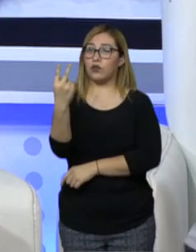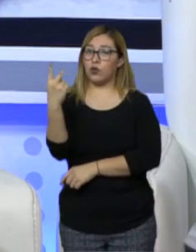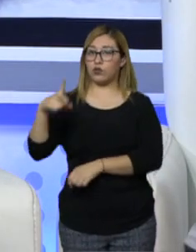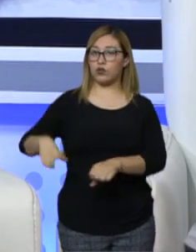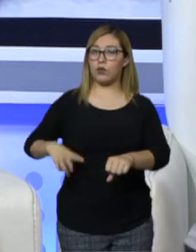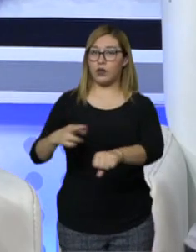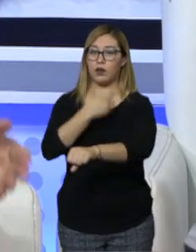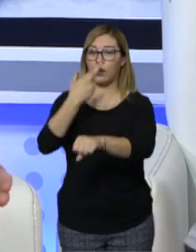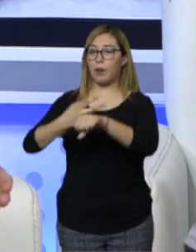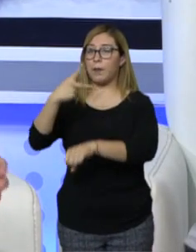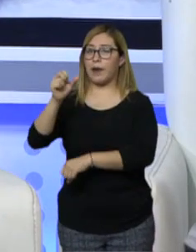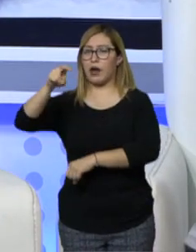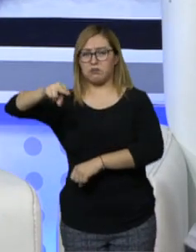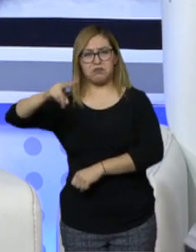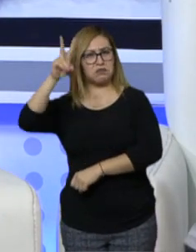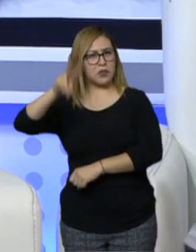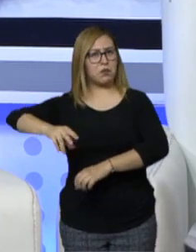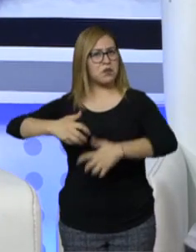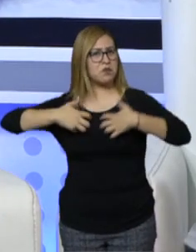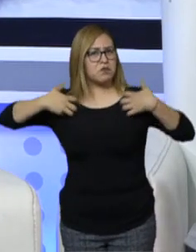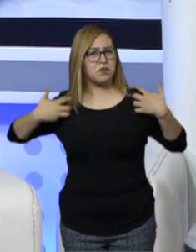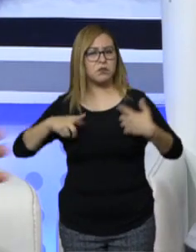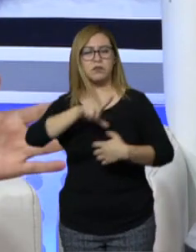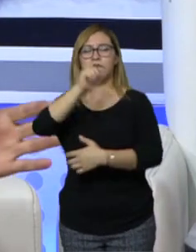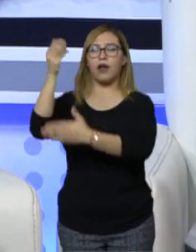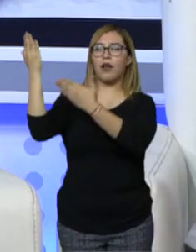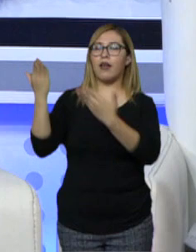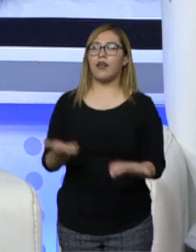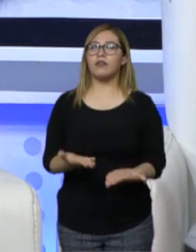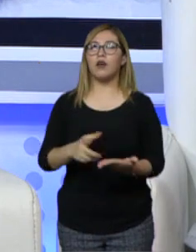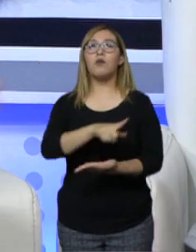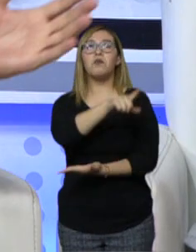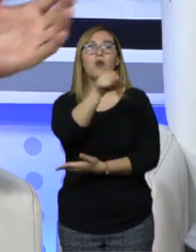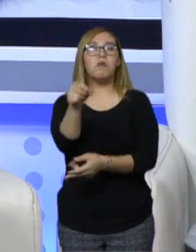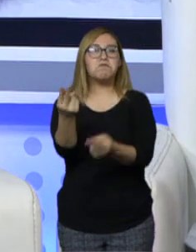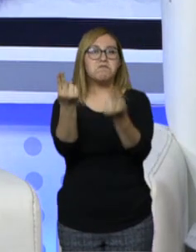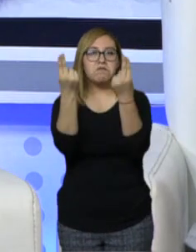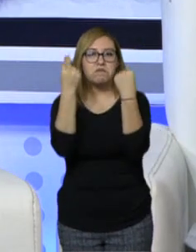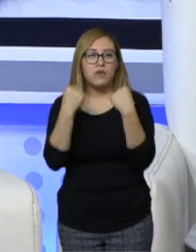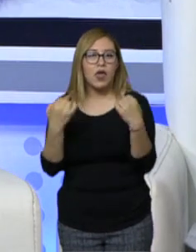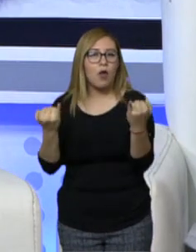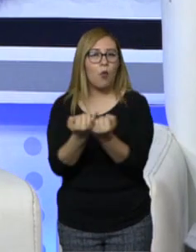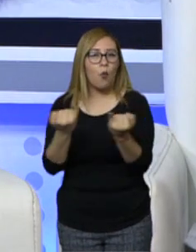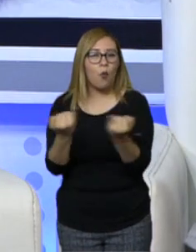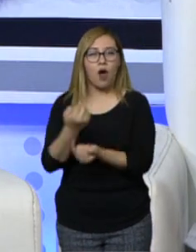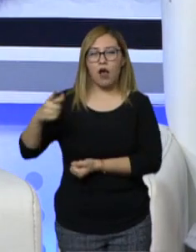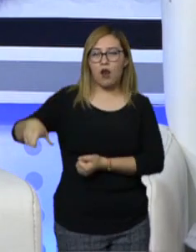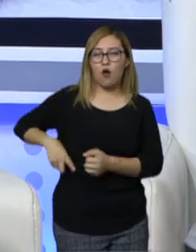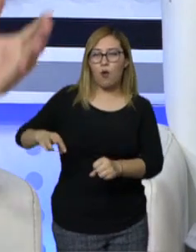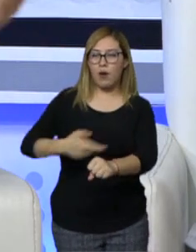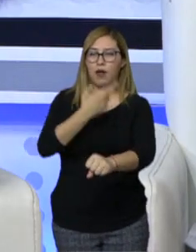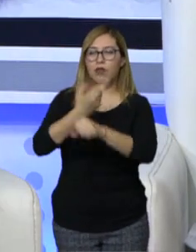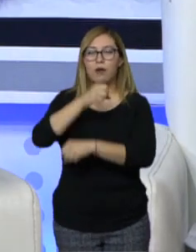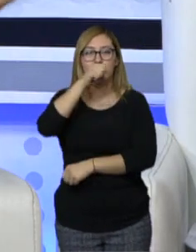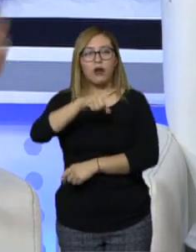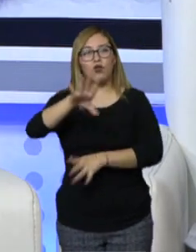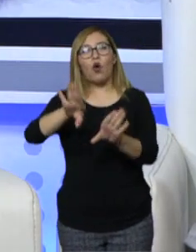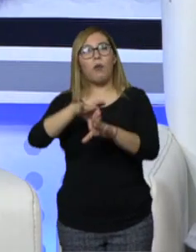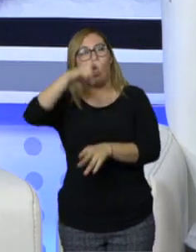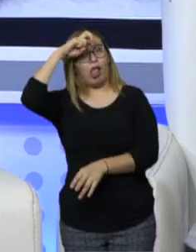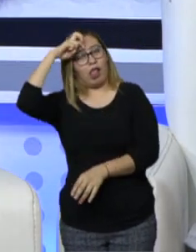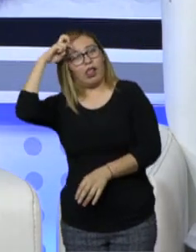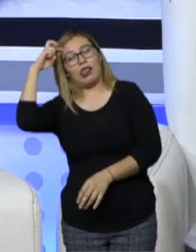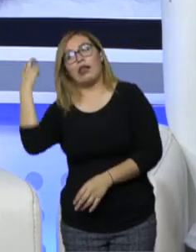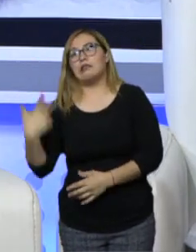bravos, pero al principio, cuando llegó el gobernador a sus entidades, pues doblaron las manitas, ¿no? De hecho, hasta el gobernador de Jalisco estaba sudando, fue